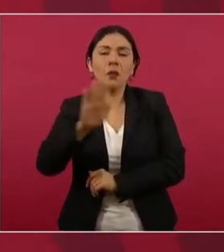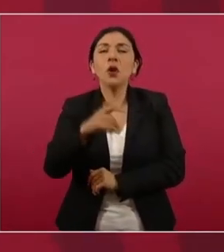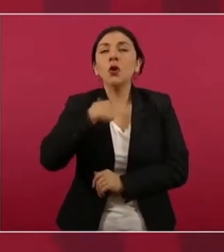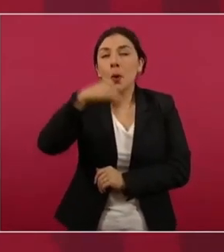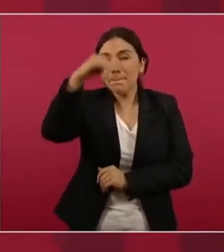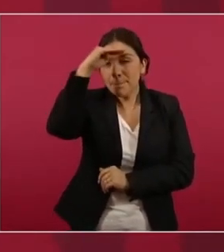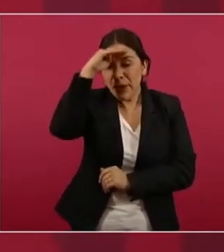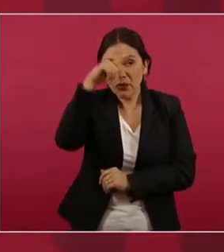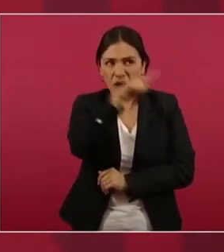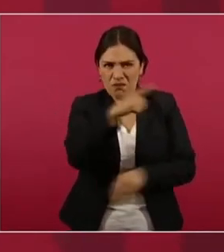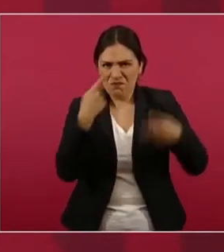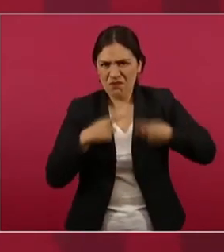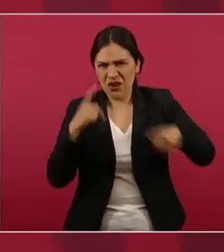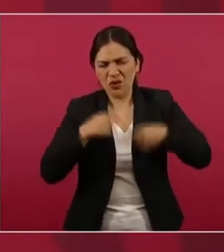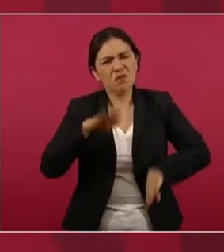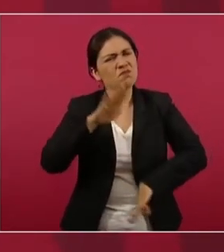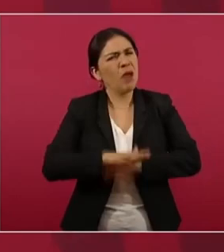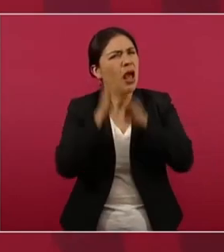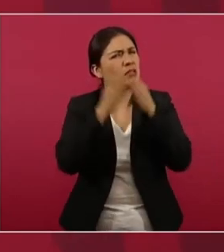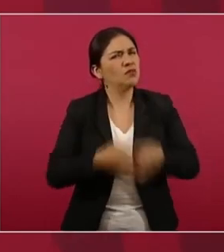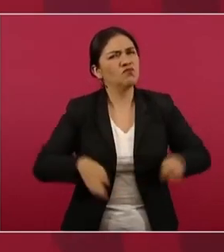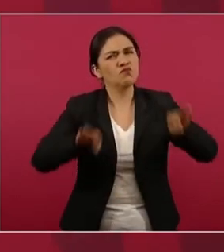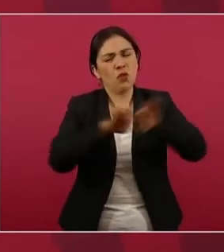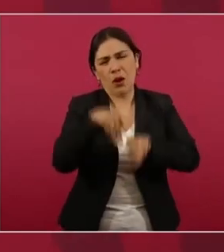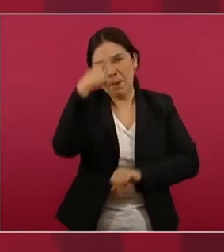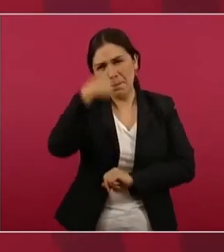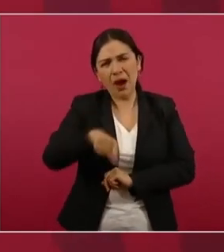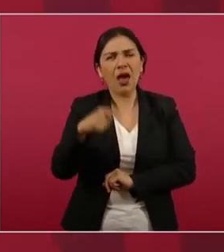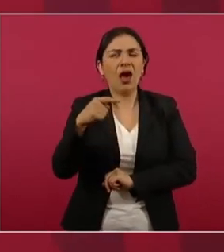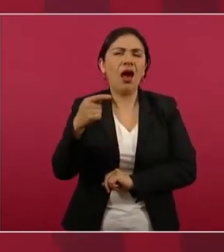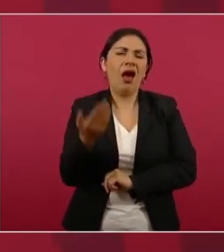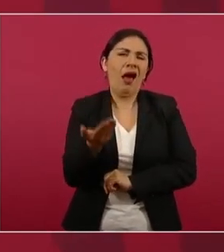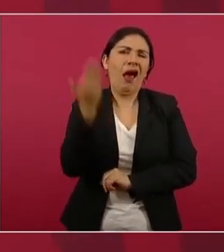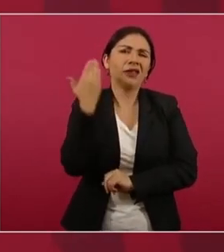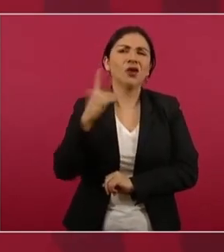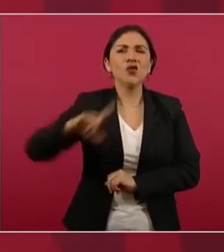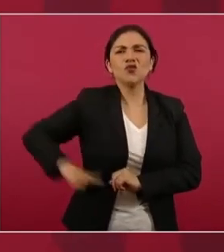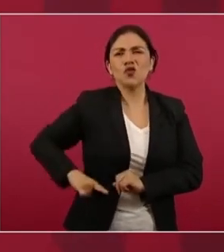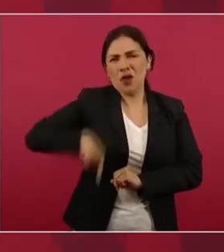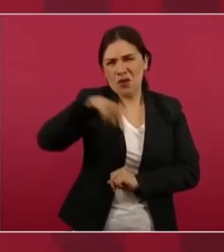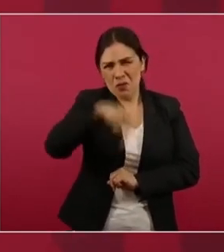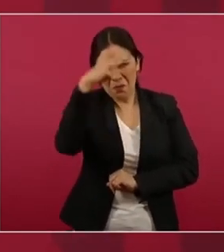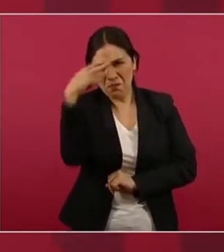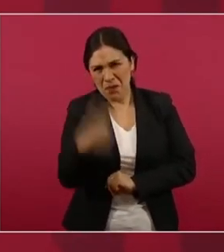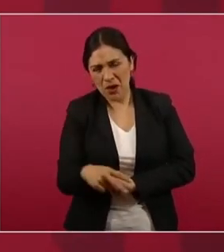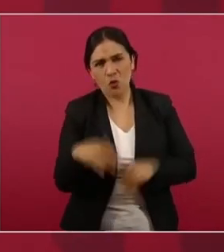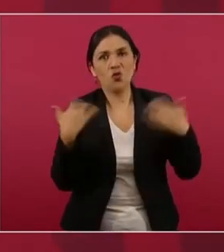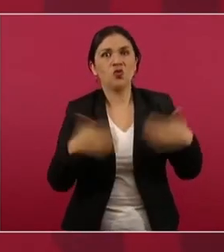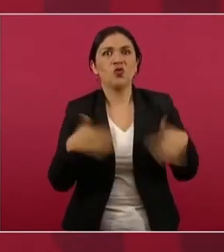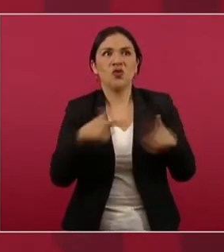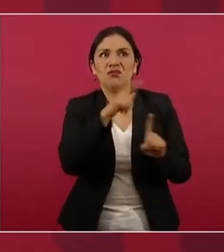muy importante, la responsabilidad